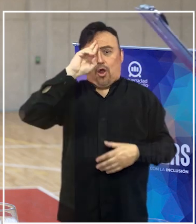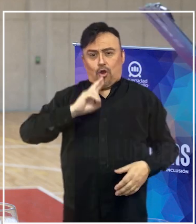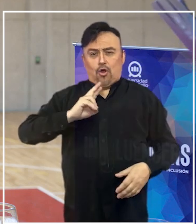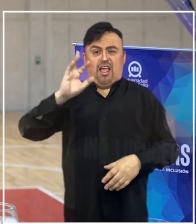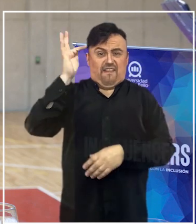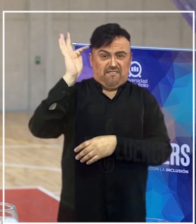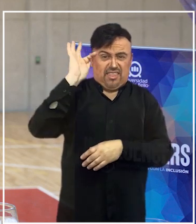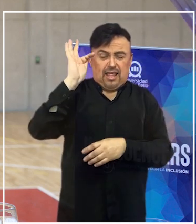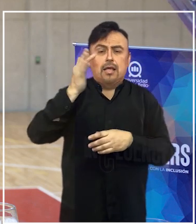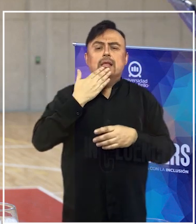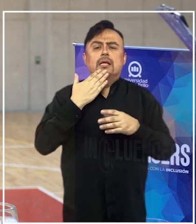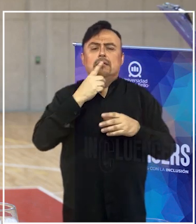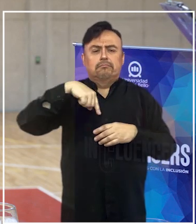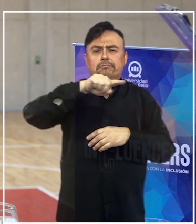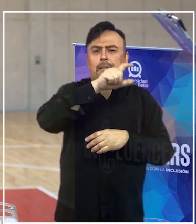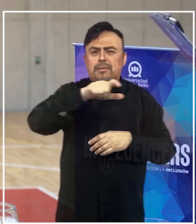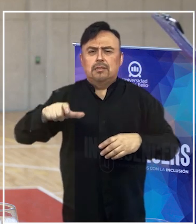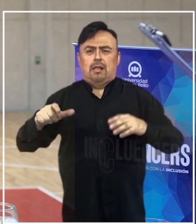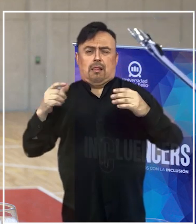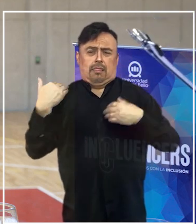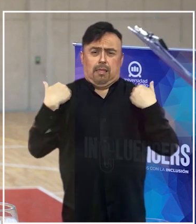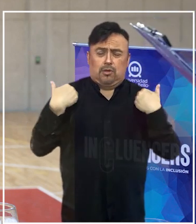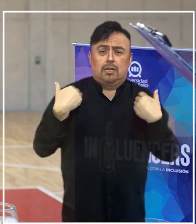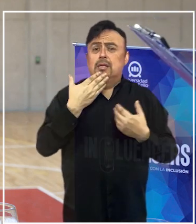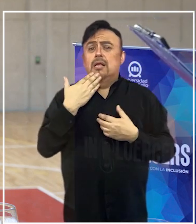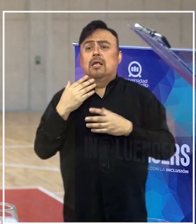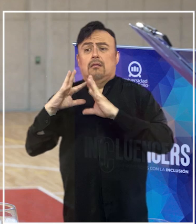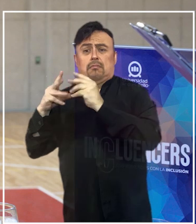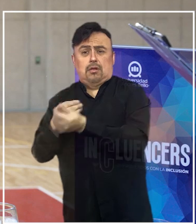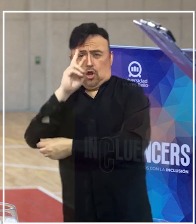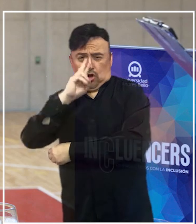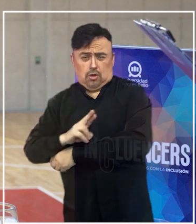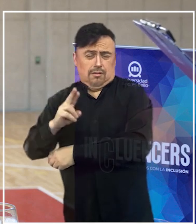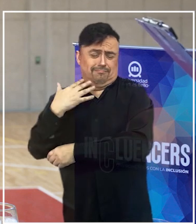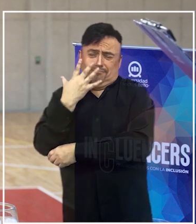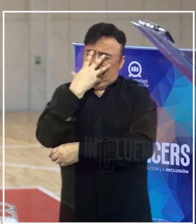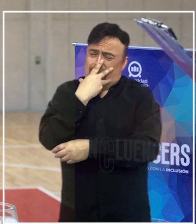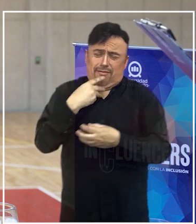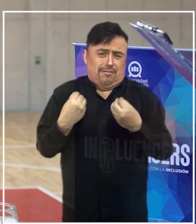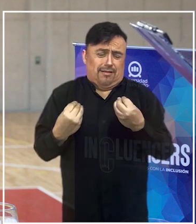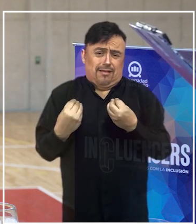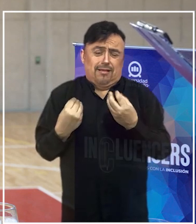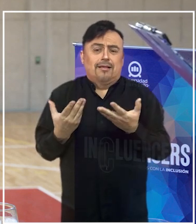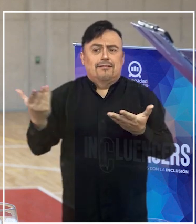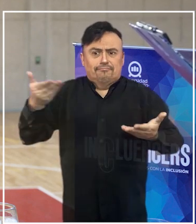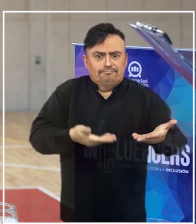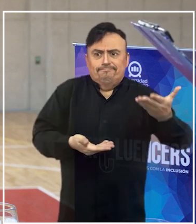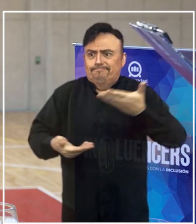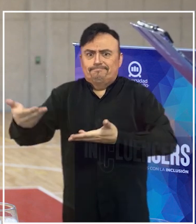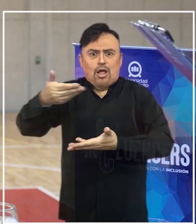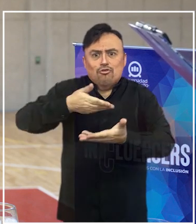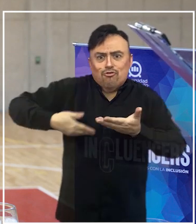federaciones y de los deportistas fue muy significativo, el rol de las familias fue maravilloso, por lo tanto en la medida que